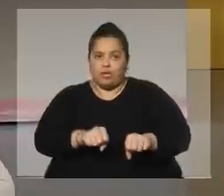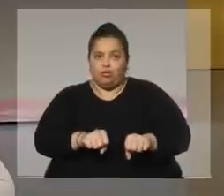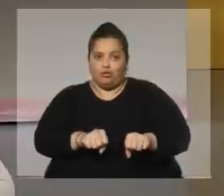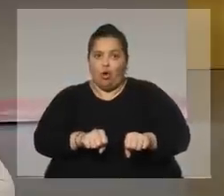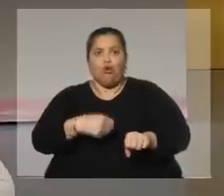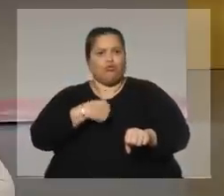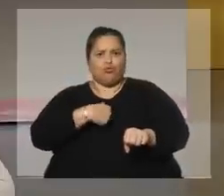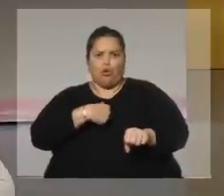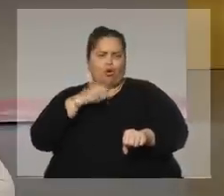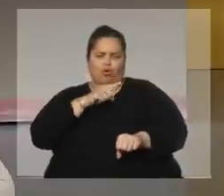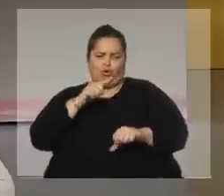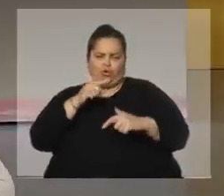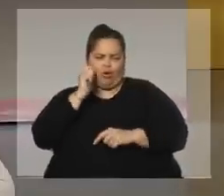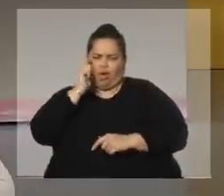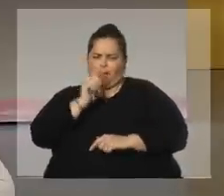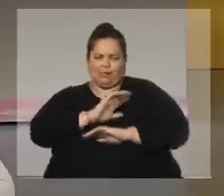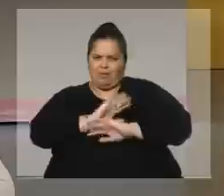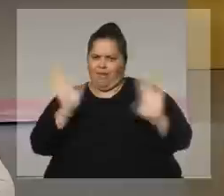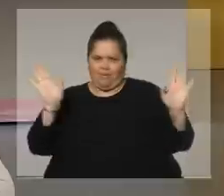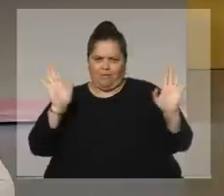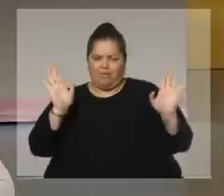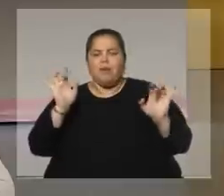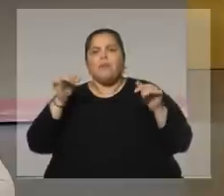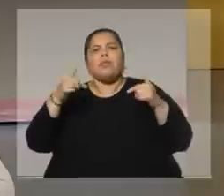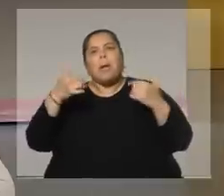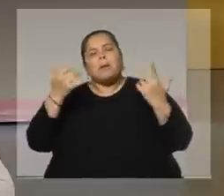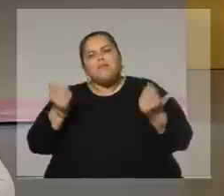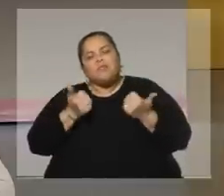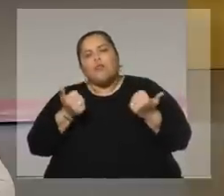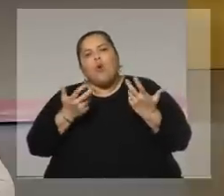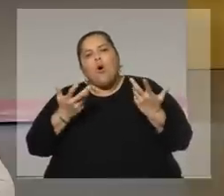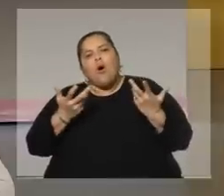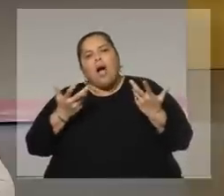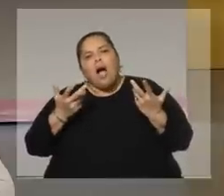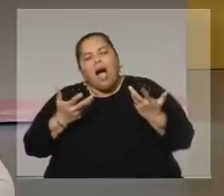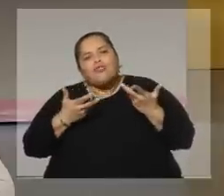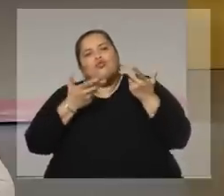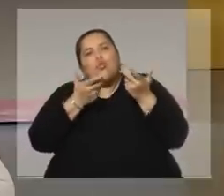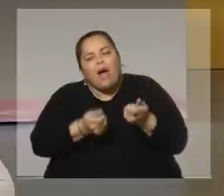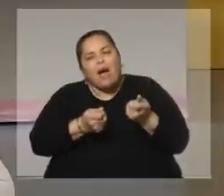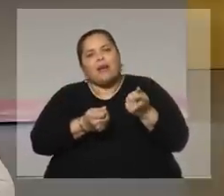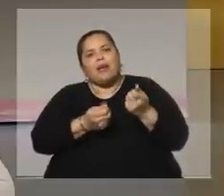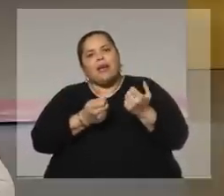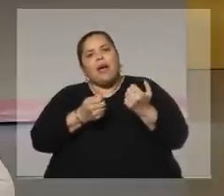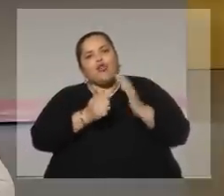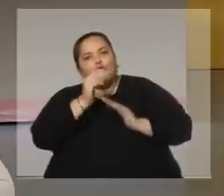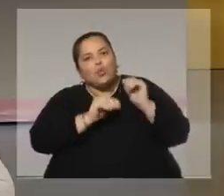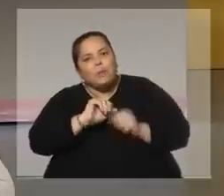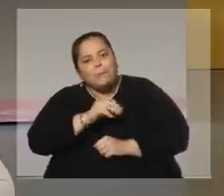yo creo que no estoy capacitado para ello, que es ayudar a construir una personalidad,